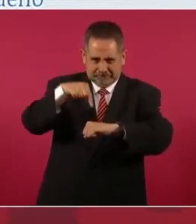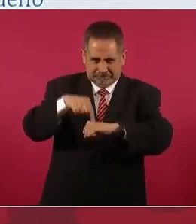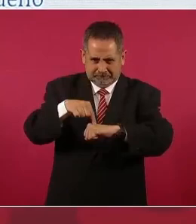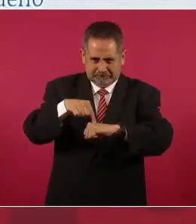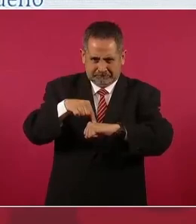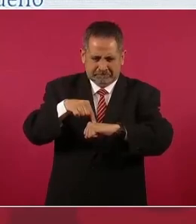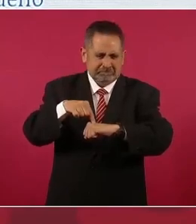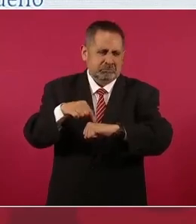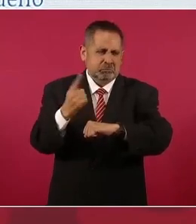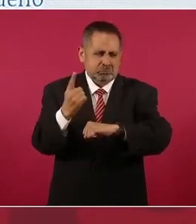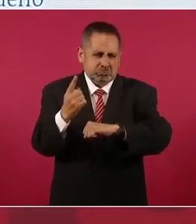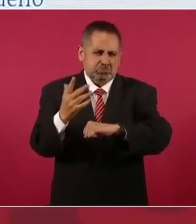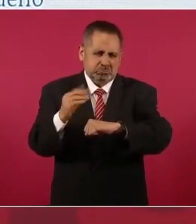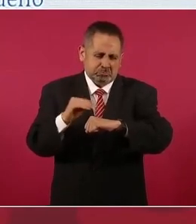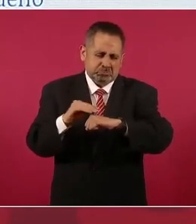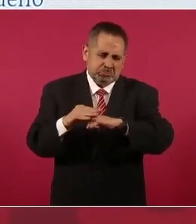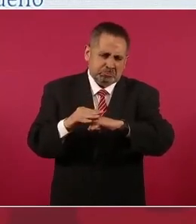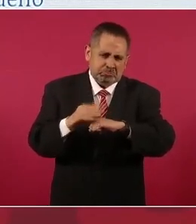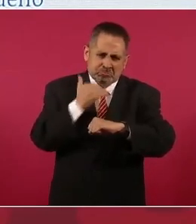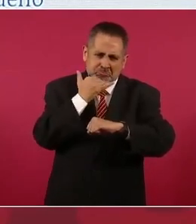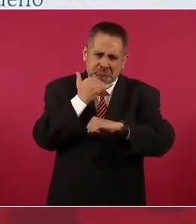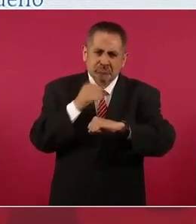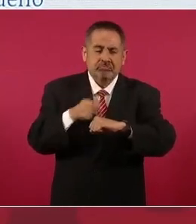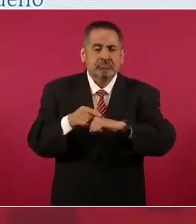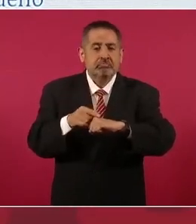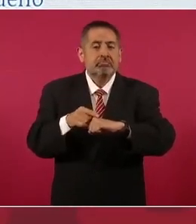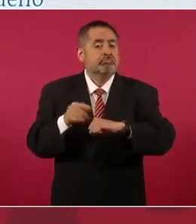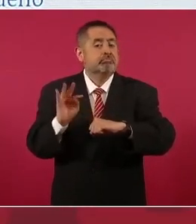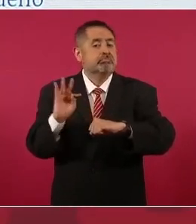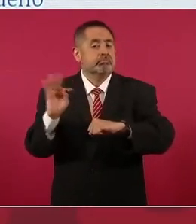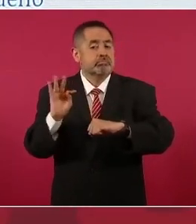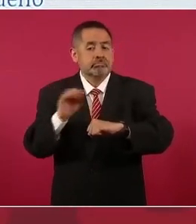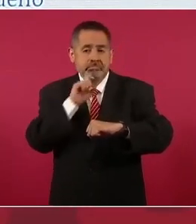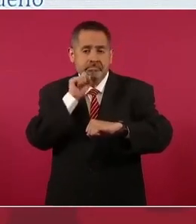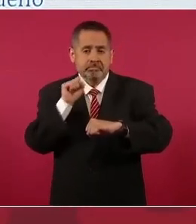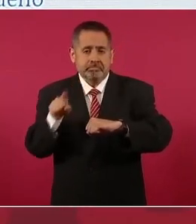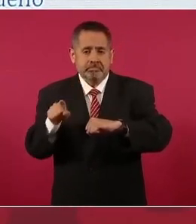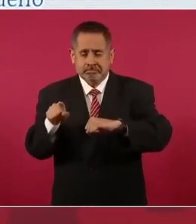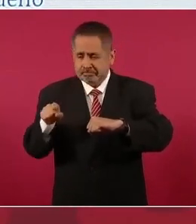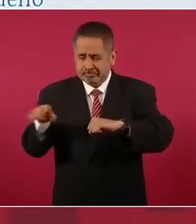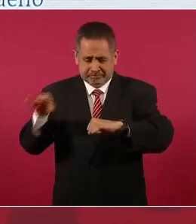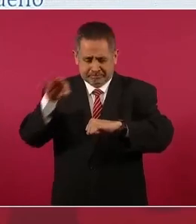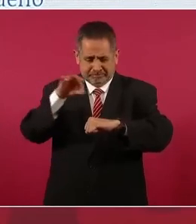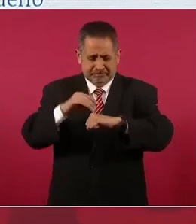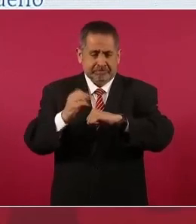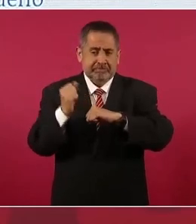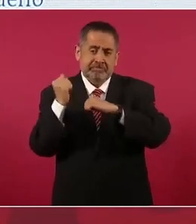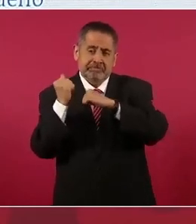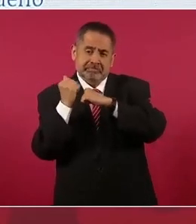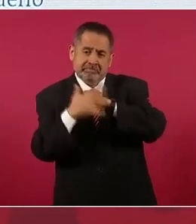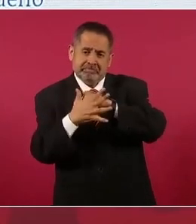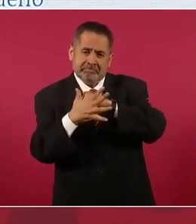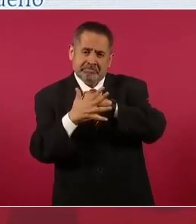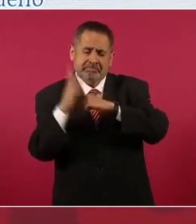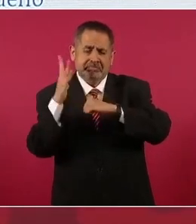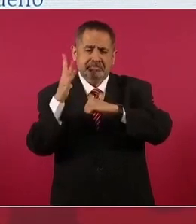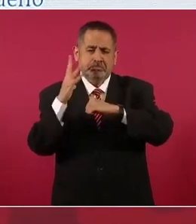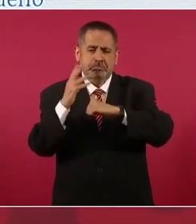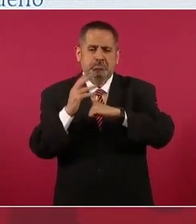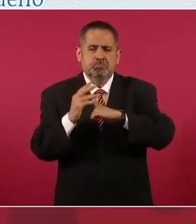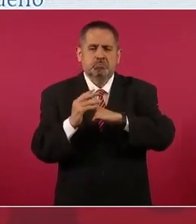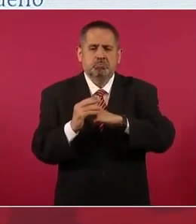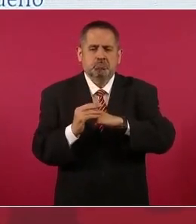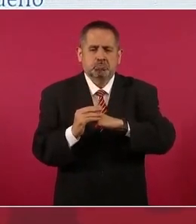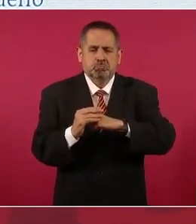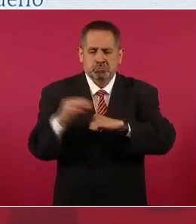puede también de este modo su fulgor oscurecer,